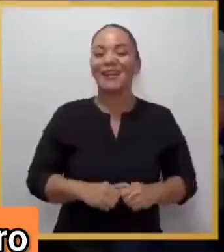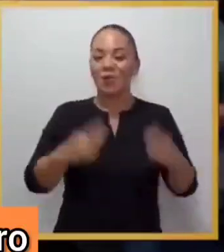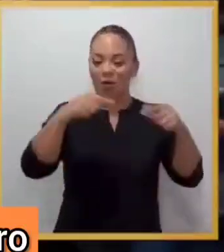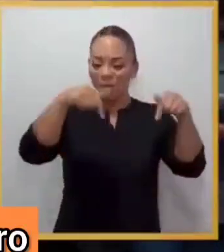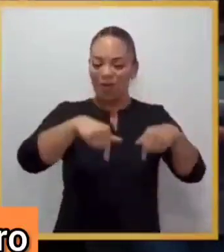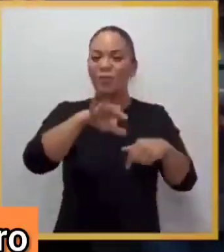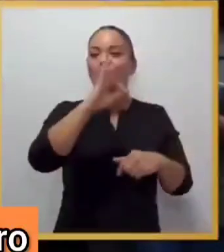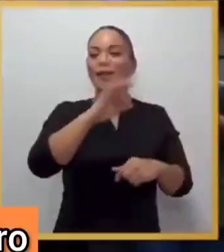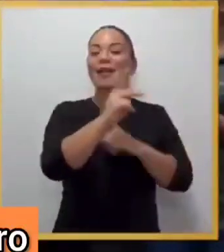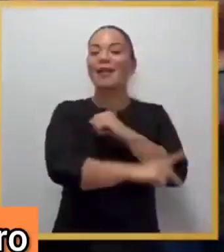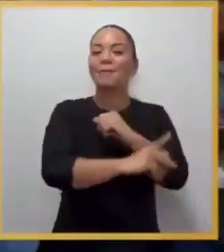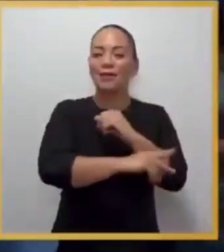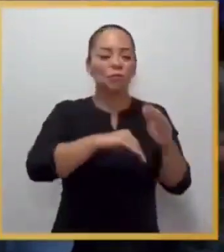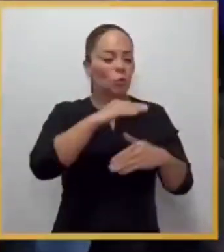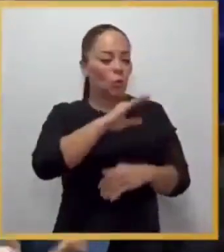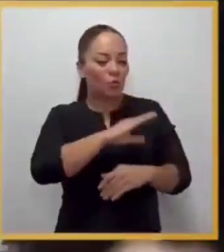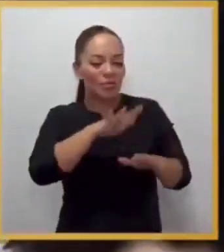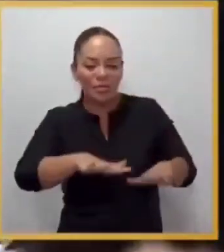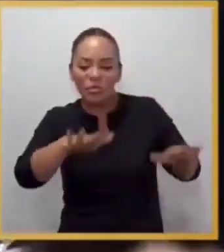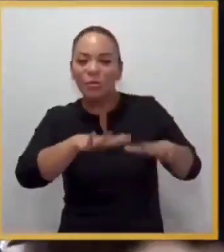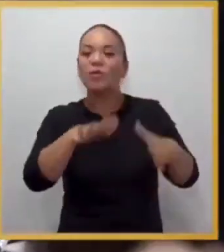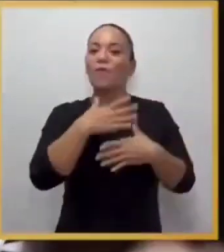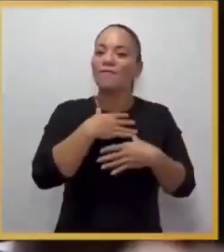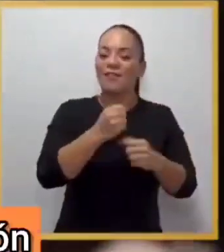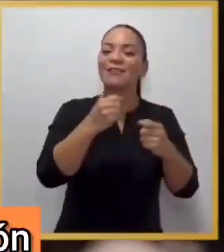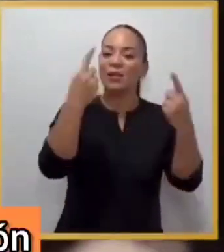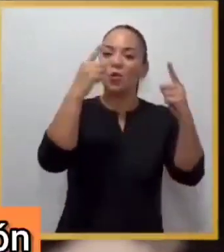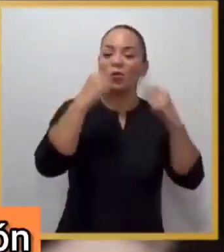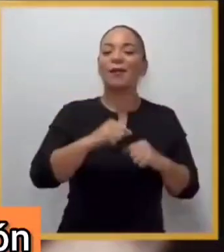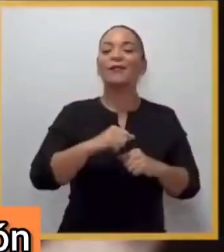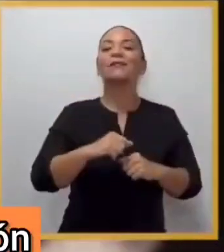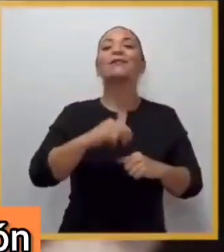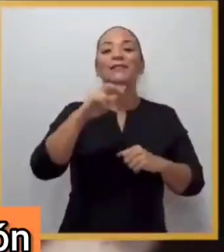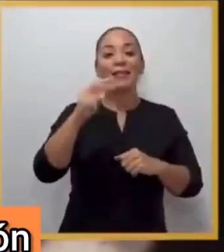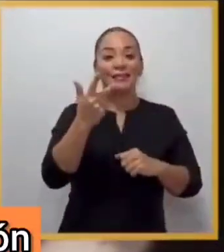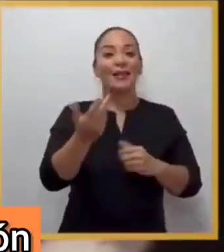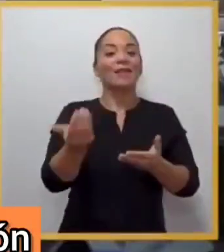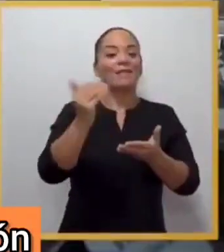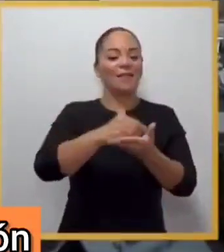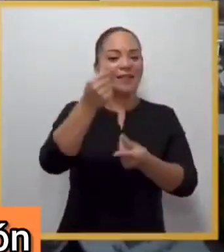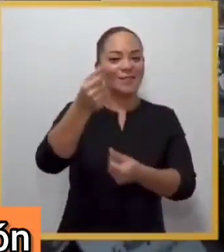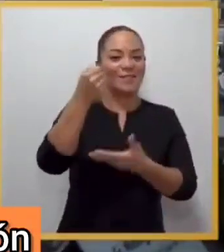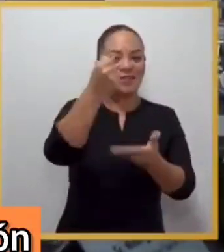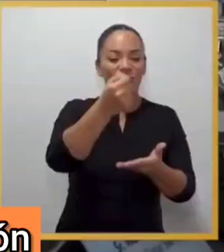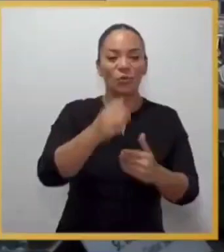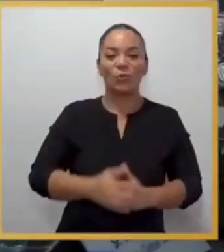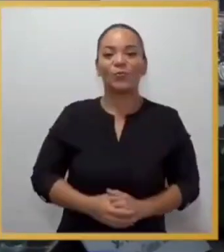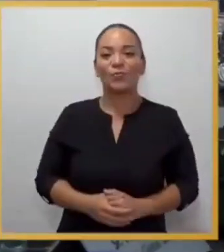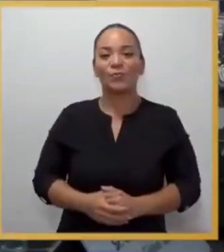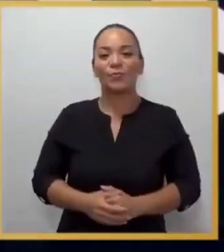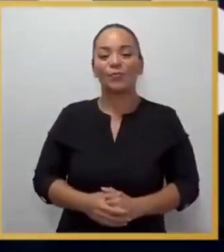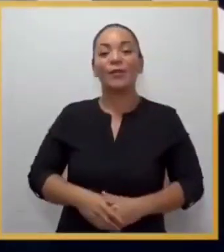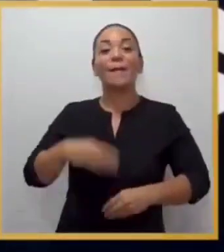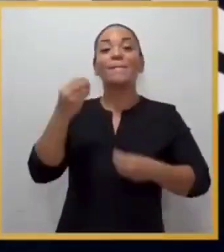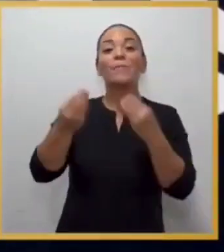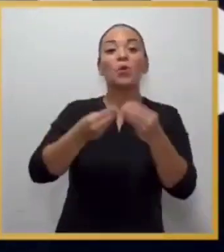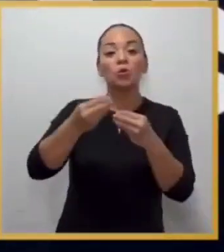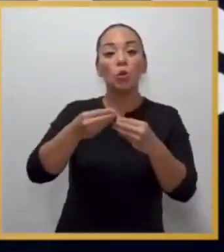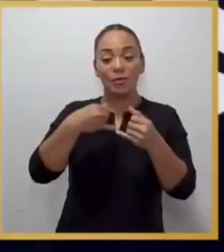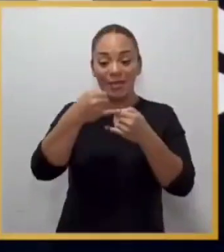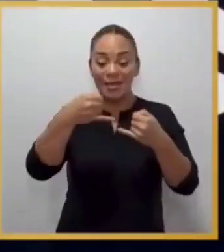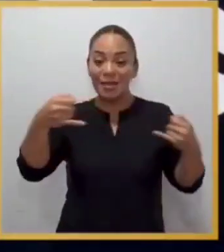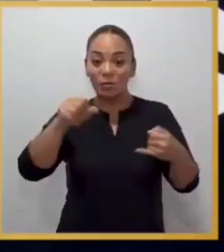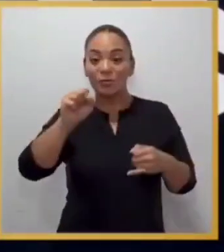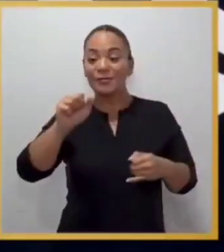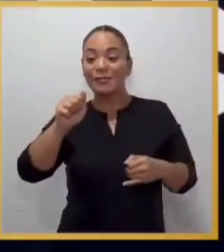éxito porque han encontrado en nuestro país las condiciones y la confianza para hacer una tercera reinversión. La SAE en